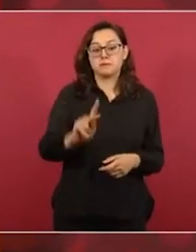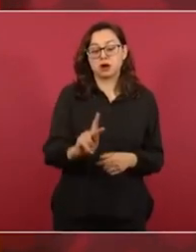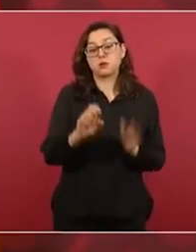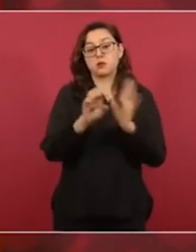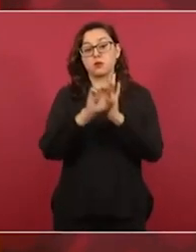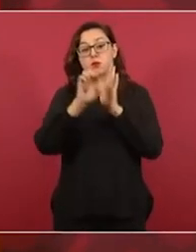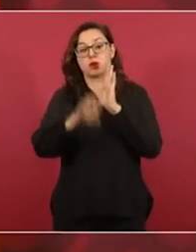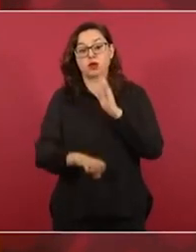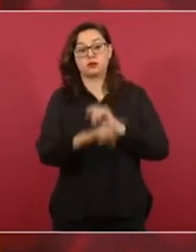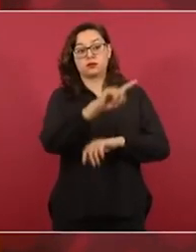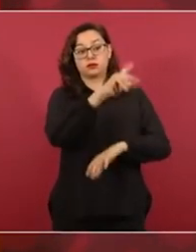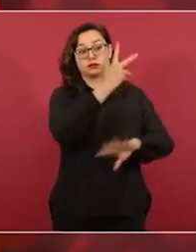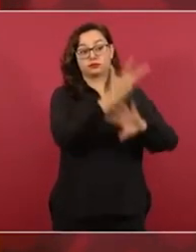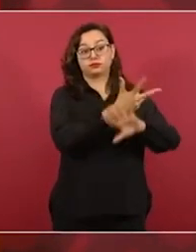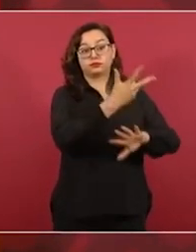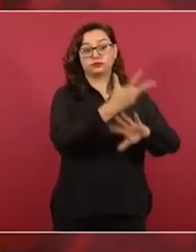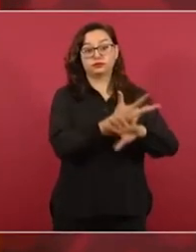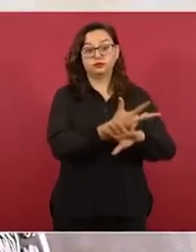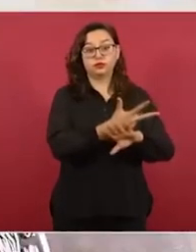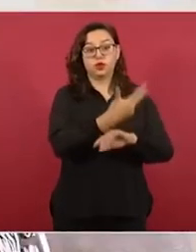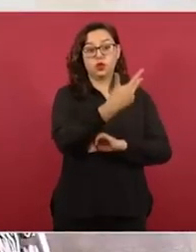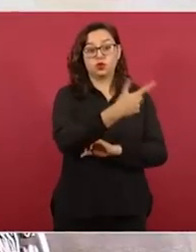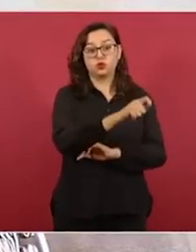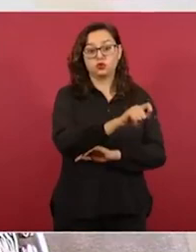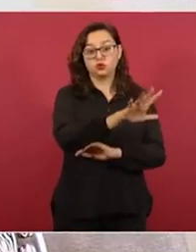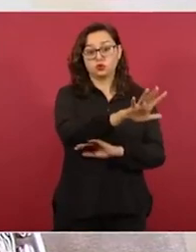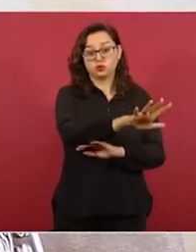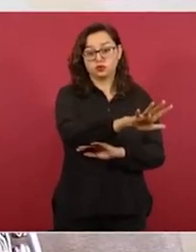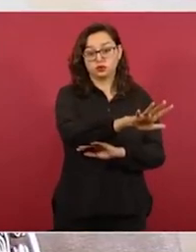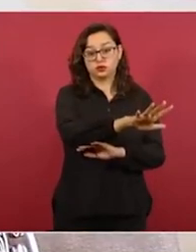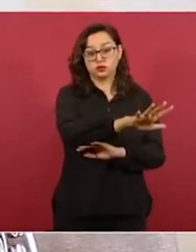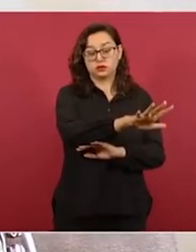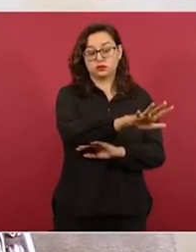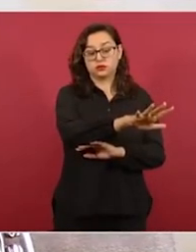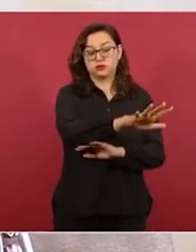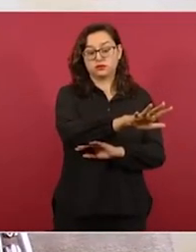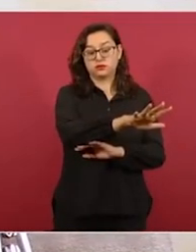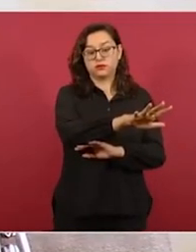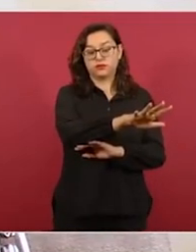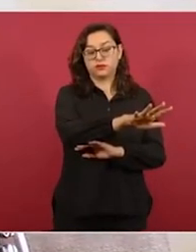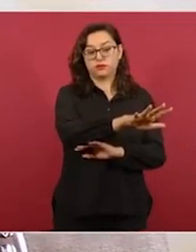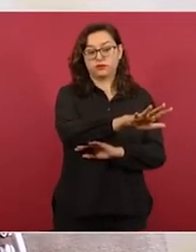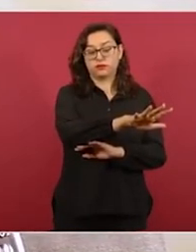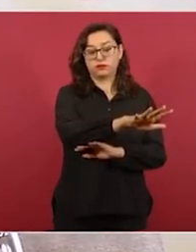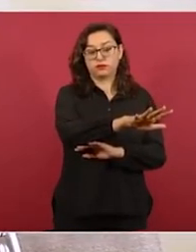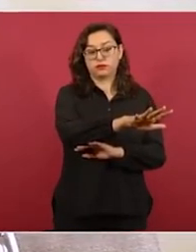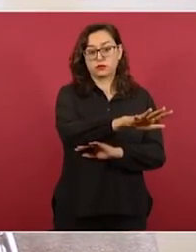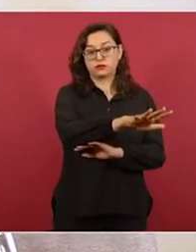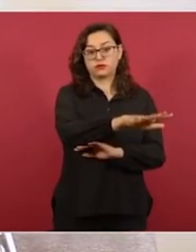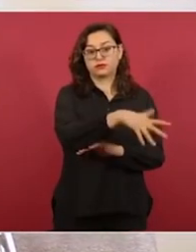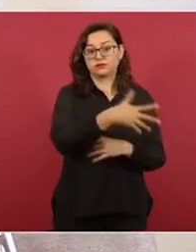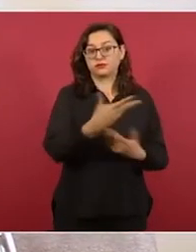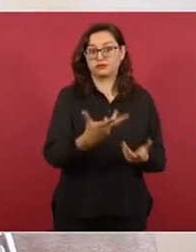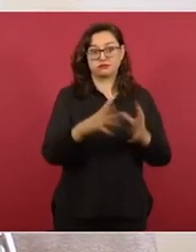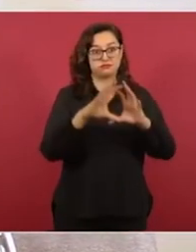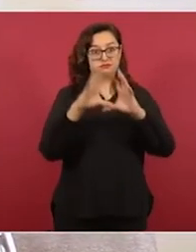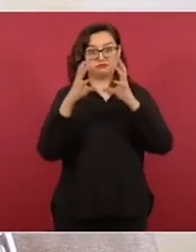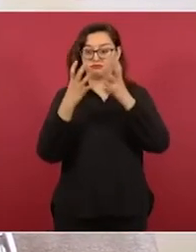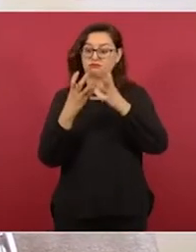Unidos trae 8.5 y en general